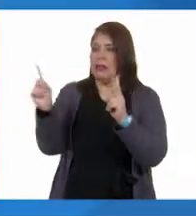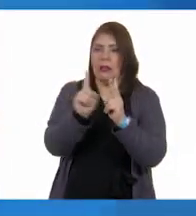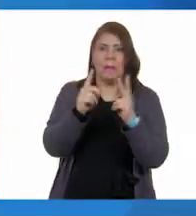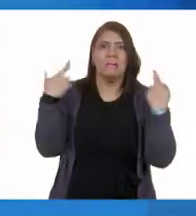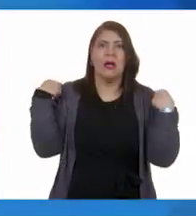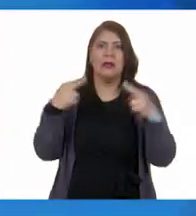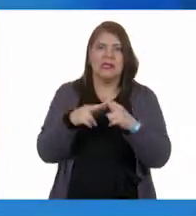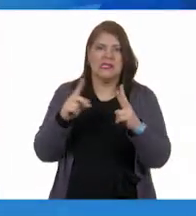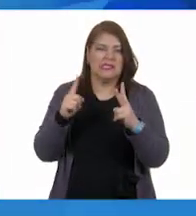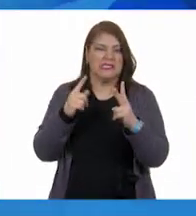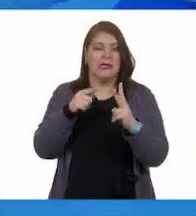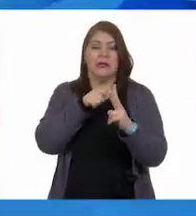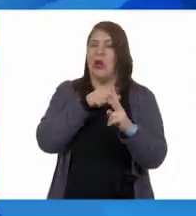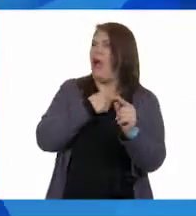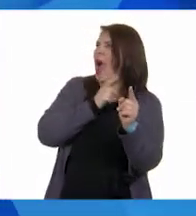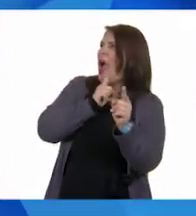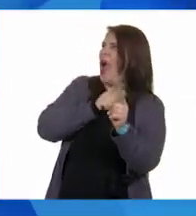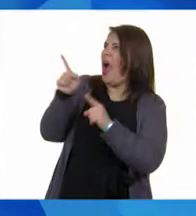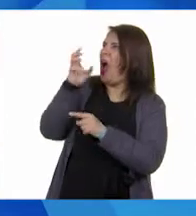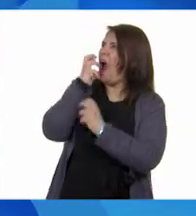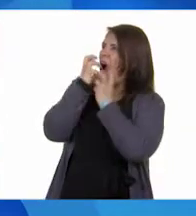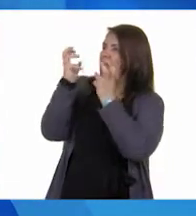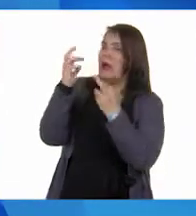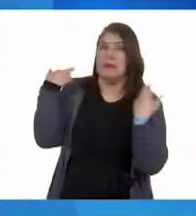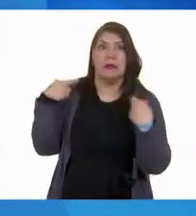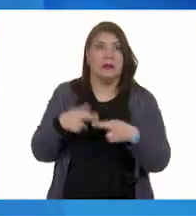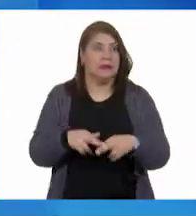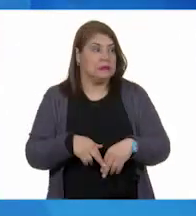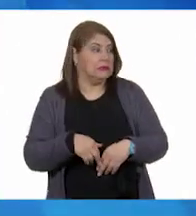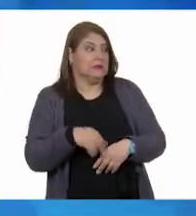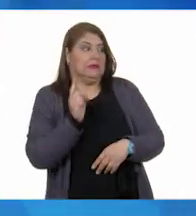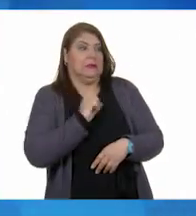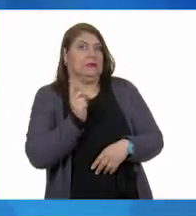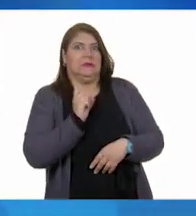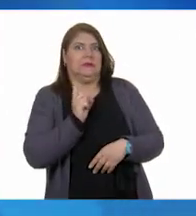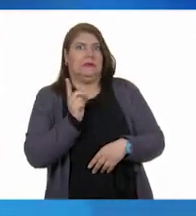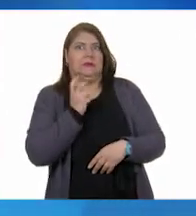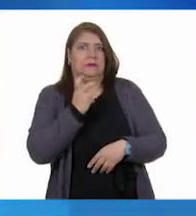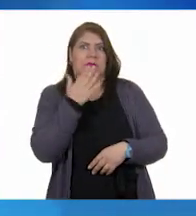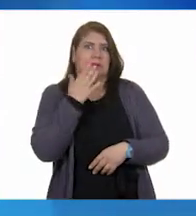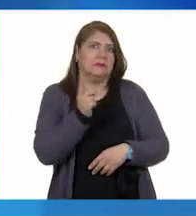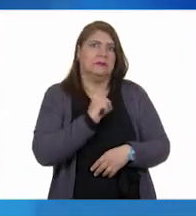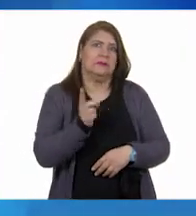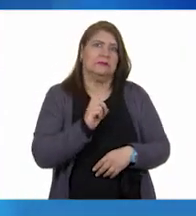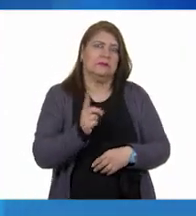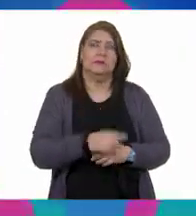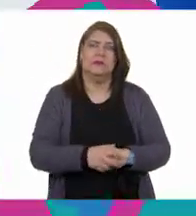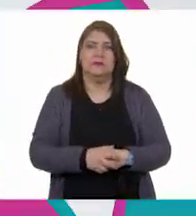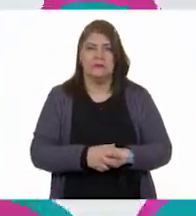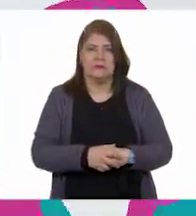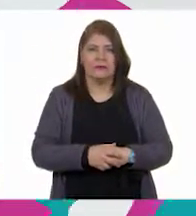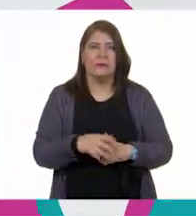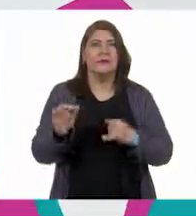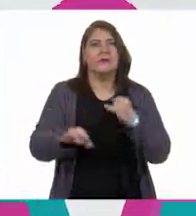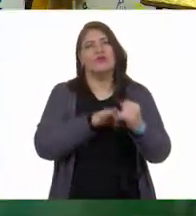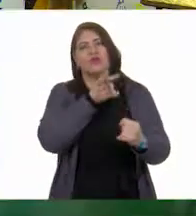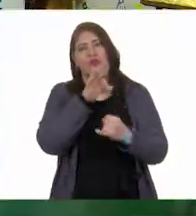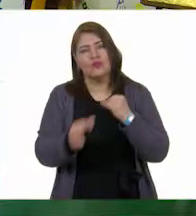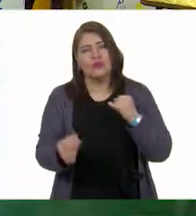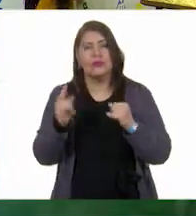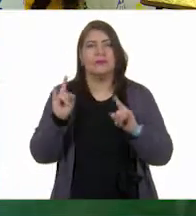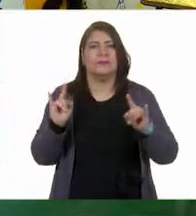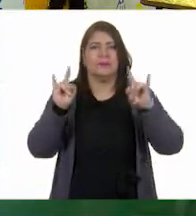Uy. Ay, ay, ay. No, eso no, la maestra no. Y por último, tengo otra